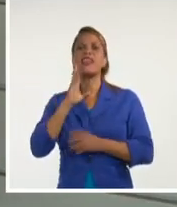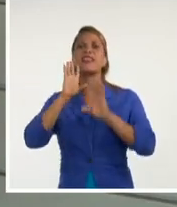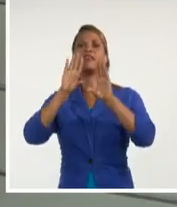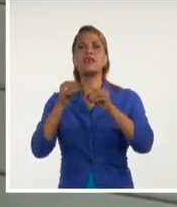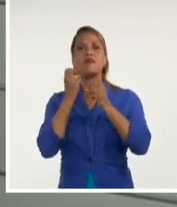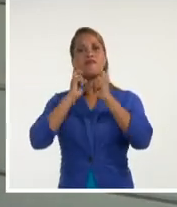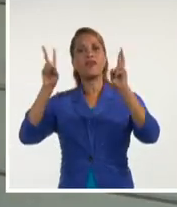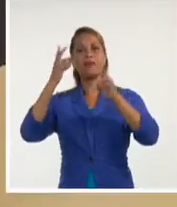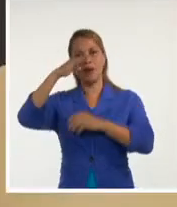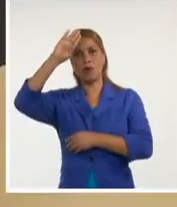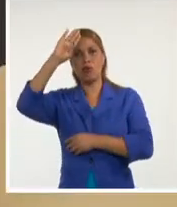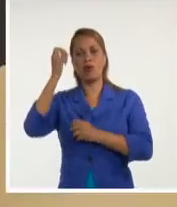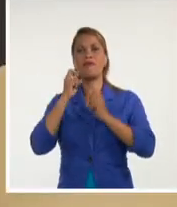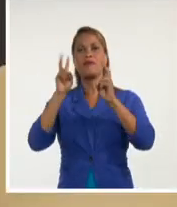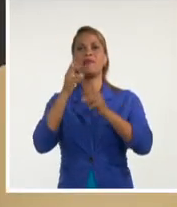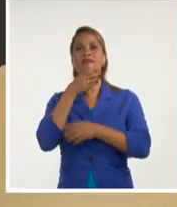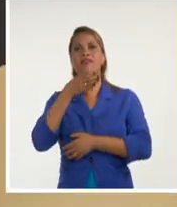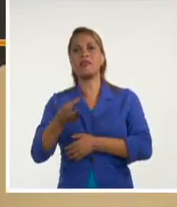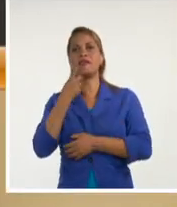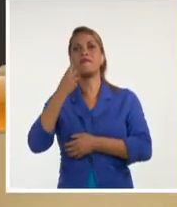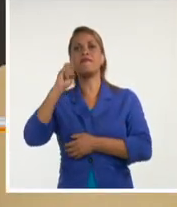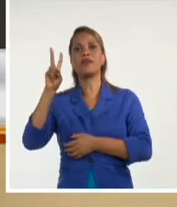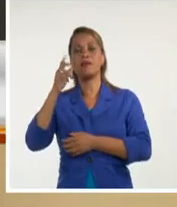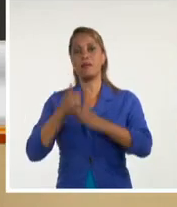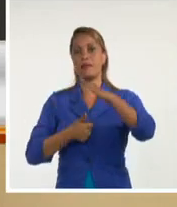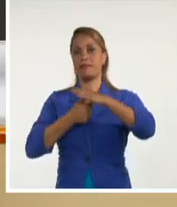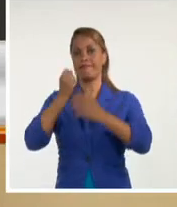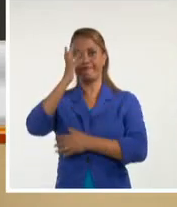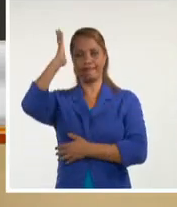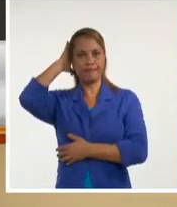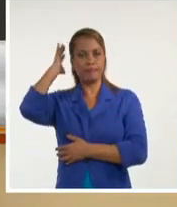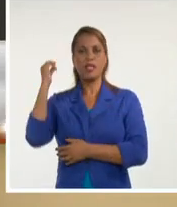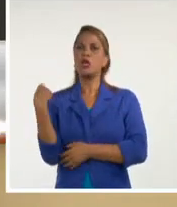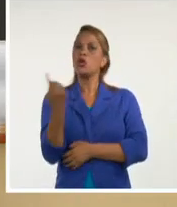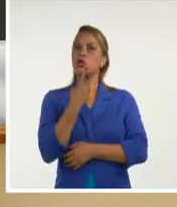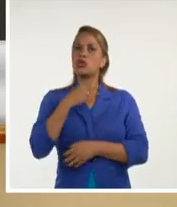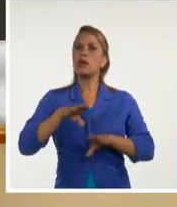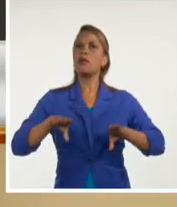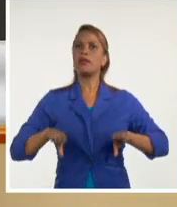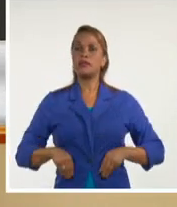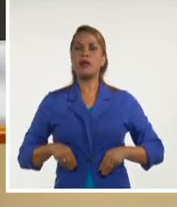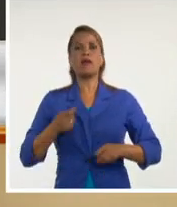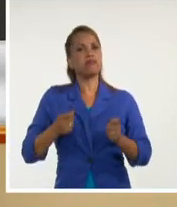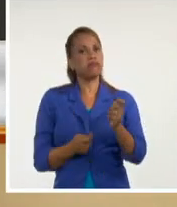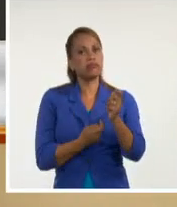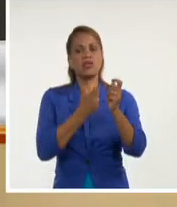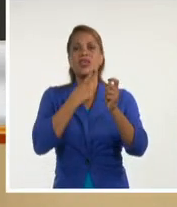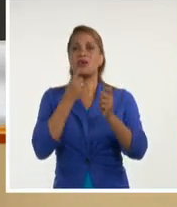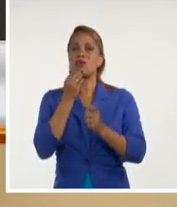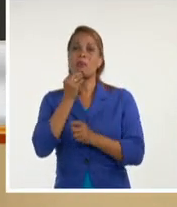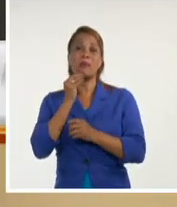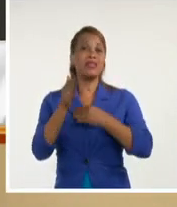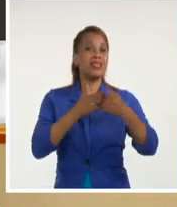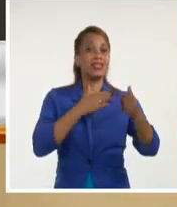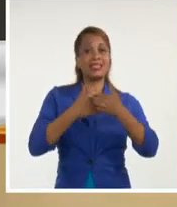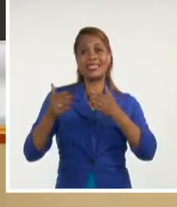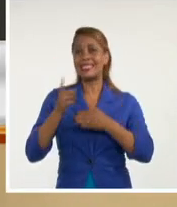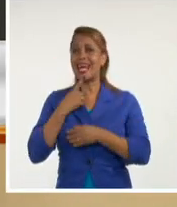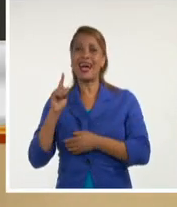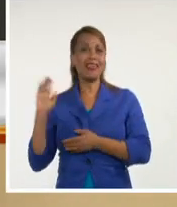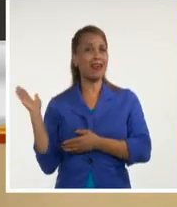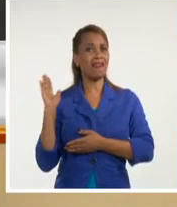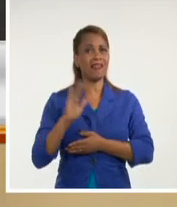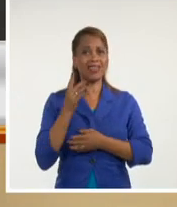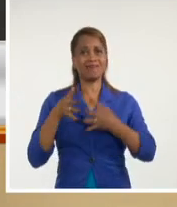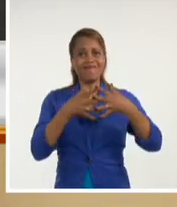¡Viva Fidel! ¡Y viva Díaz Canel! Cuba es libertad y eso es lo que estamos adaptados a ver los cubanos y que nos vamos a permitir que ningún chantajista ni